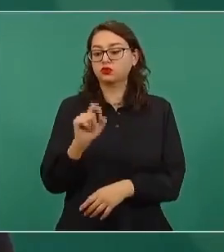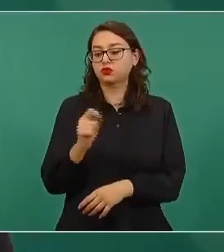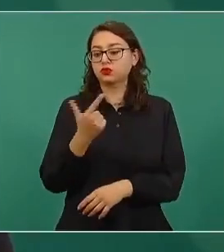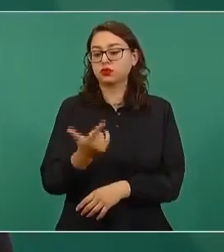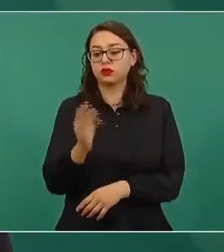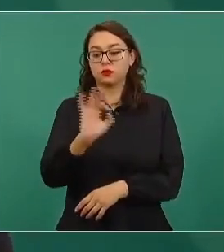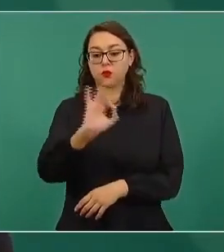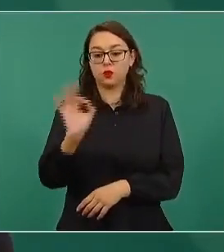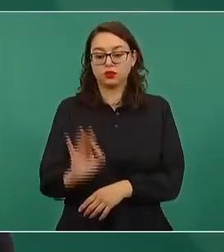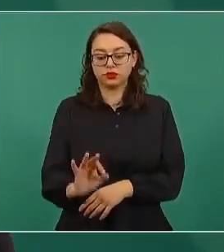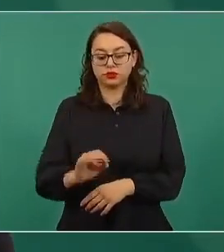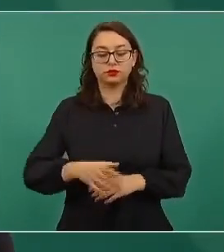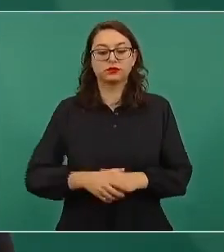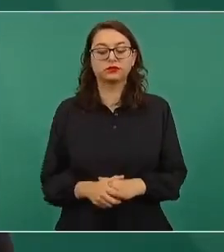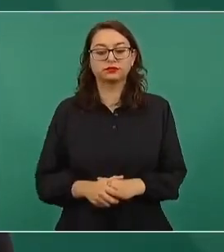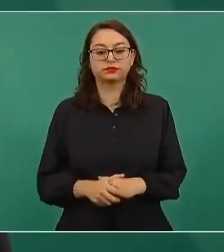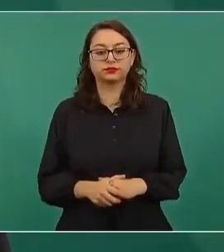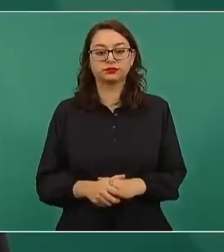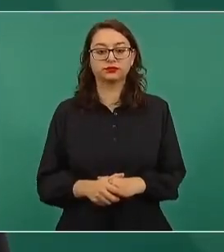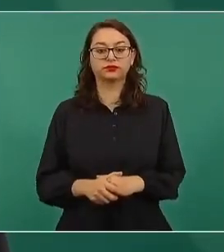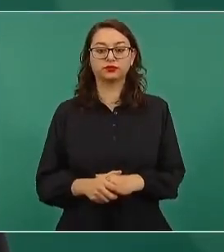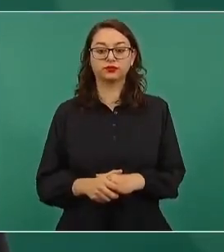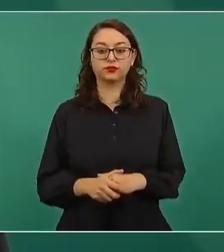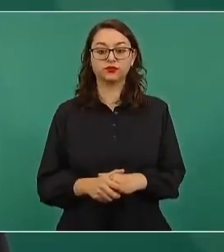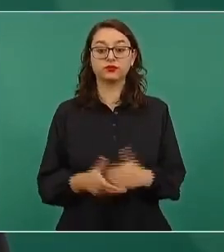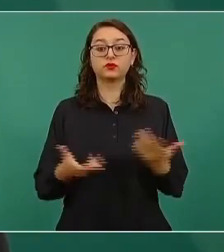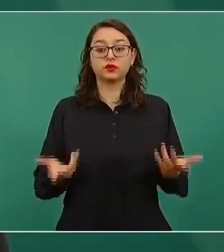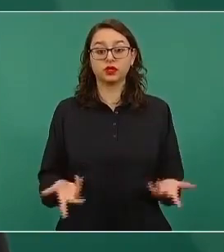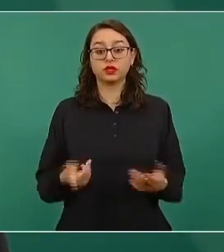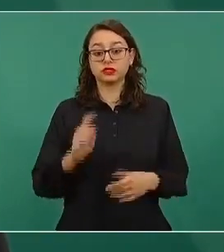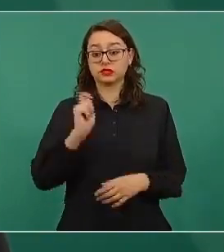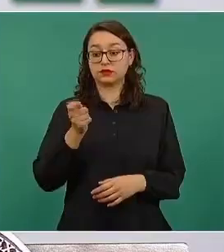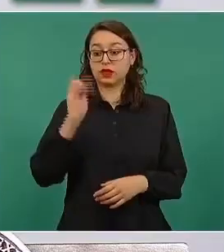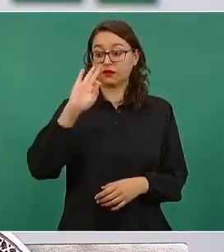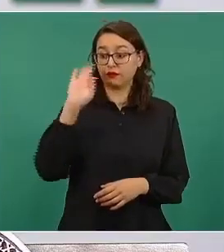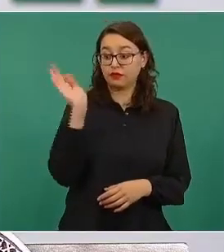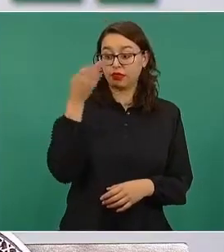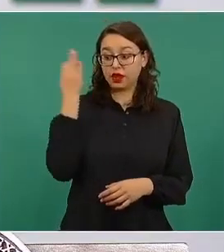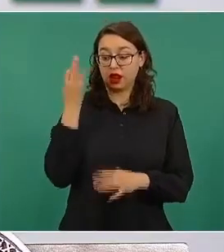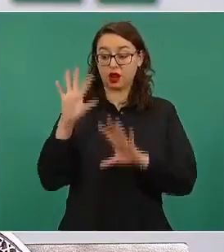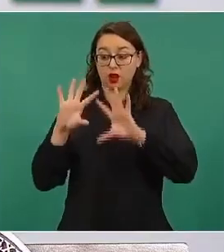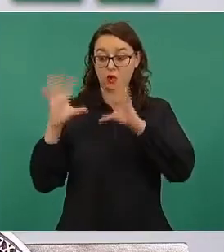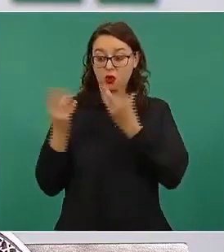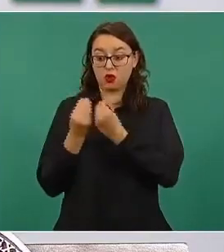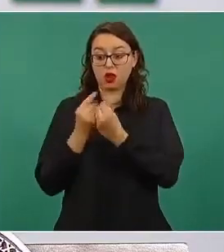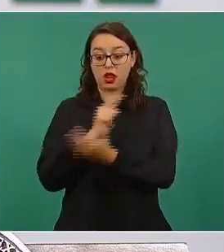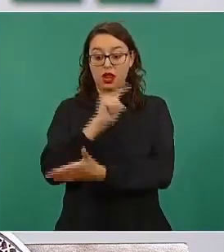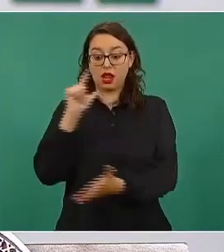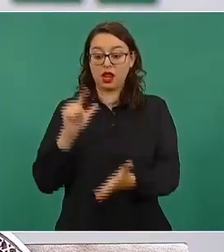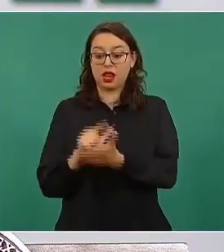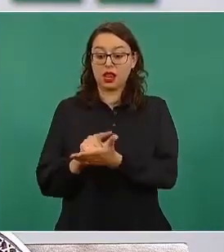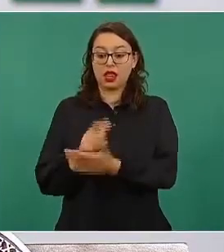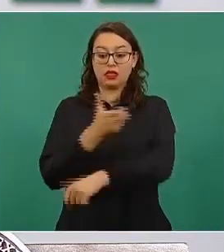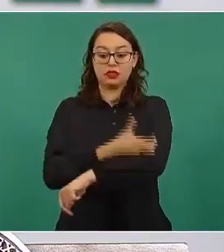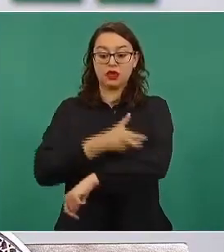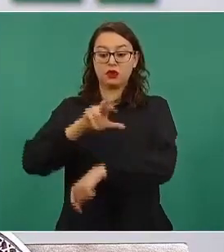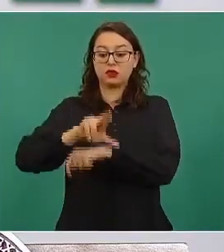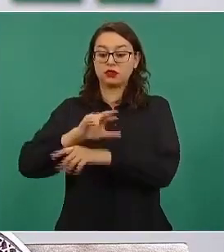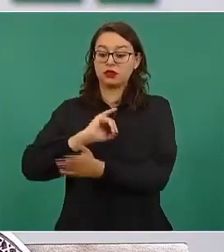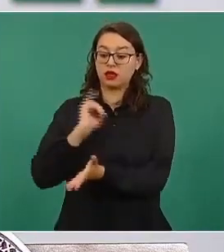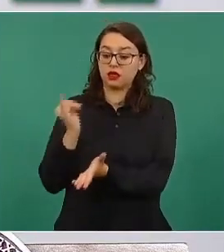En su conjunto, las aportaciones y participaciones federales que están normadas por la Ley de Coordinación Fiscal,